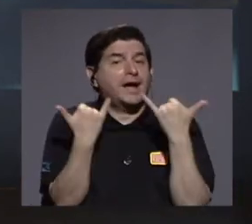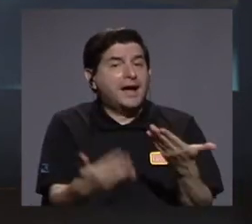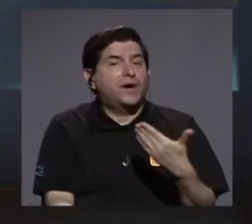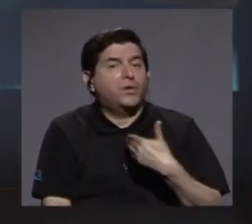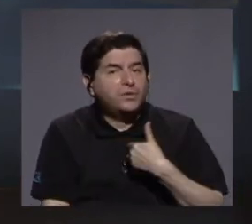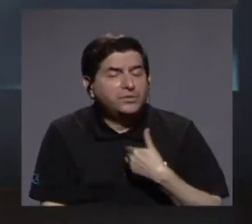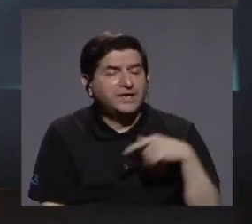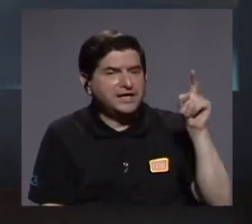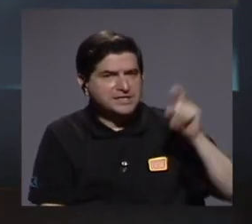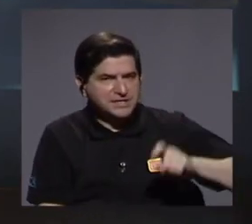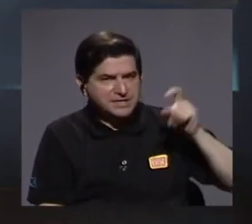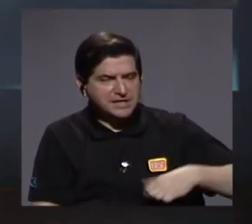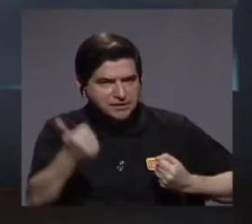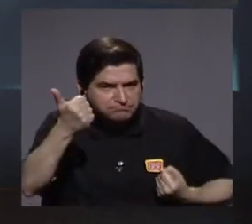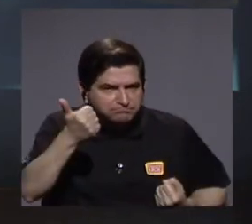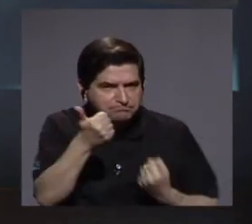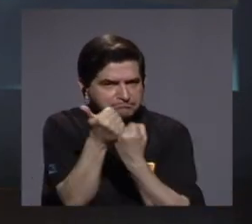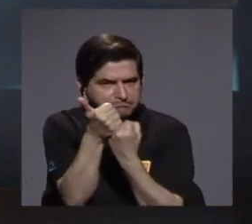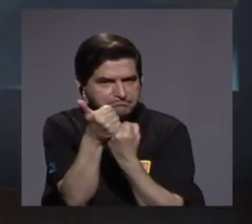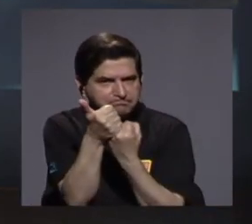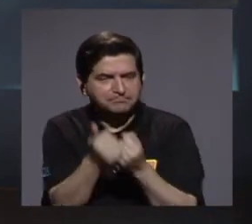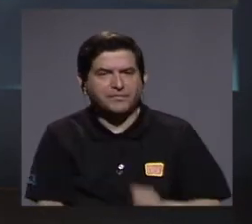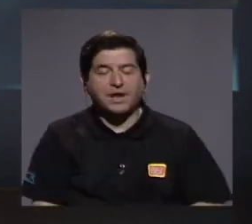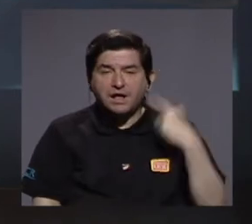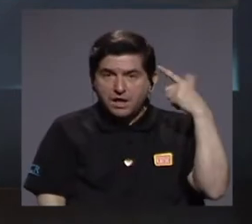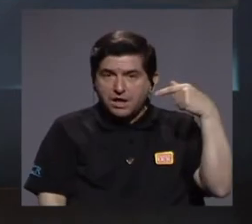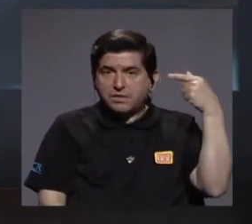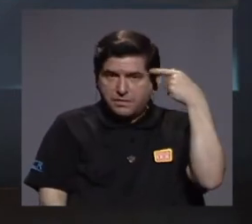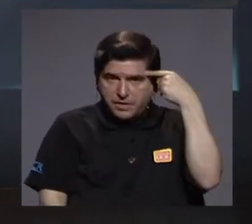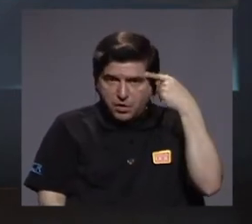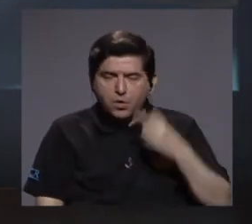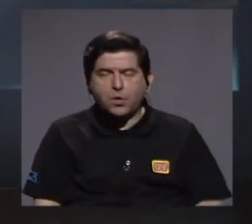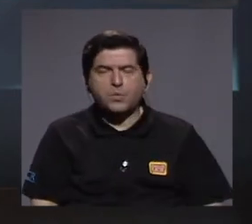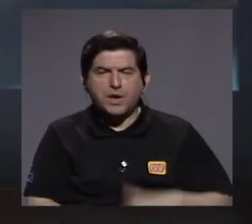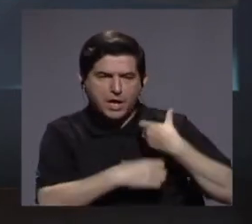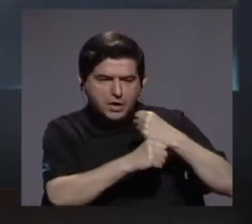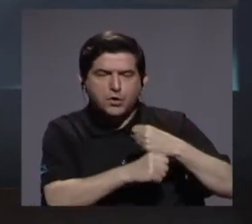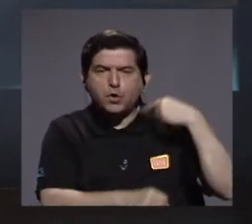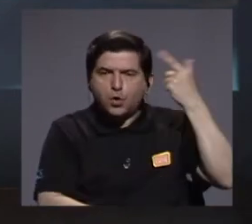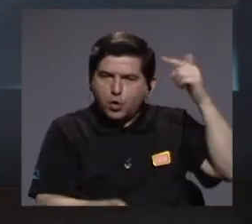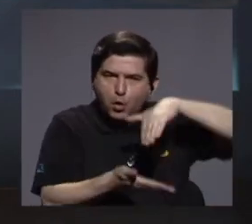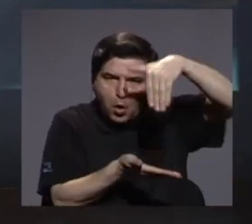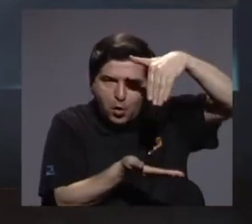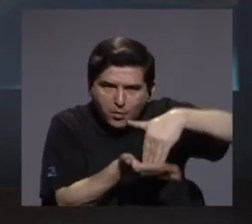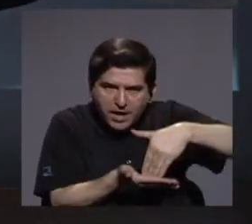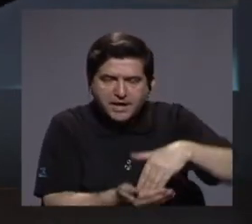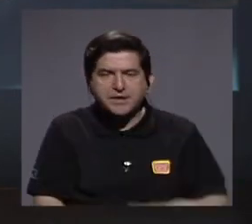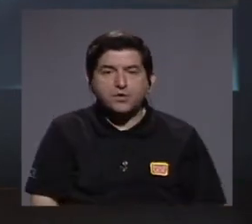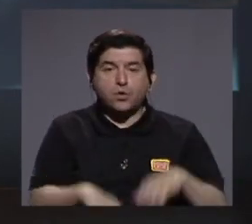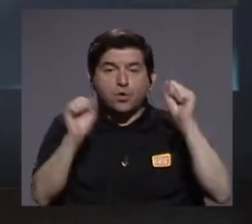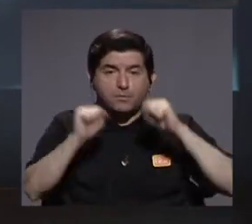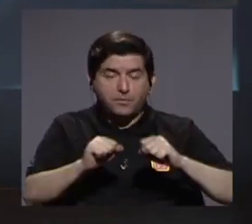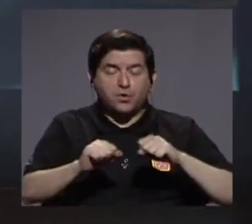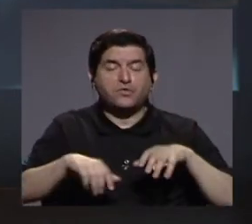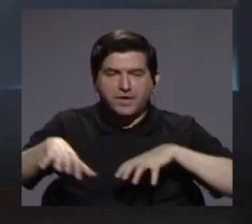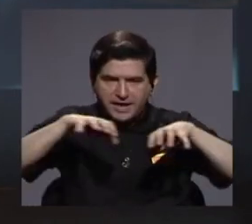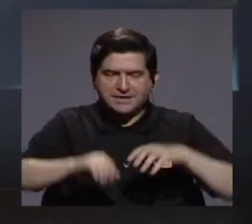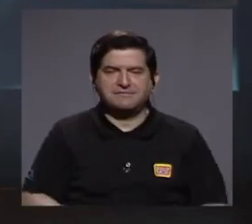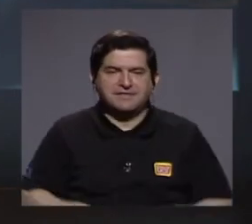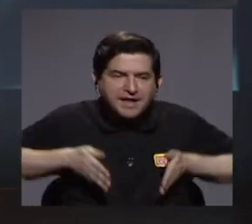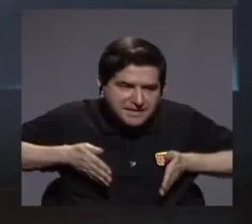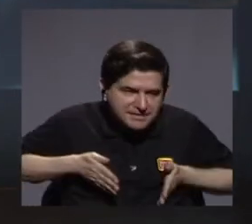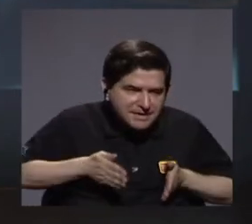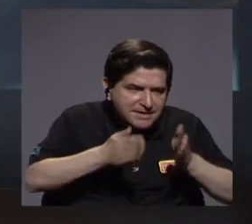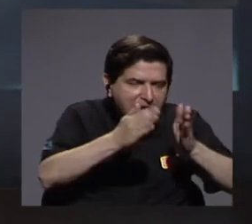tenemos requiere del apoyo de los gobiernos locales, del gobierno central para poder hacer despliegues, para que las carreteras,